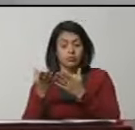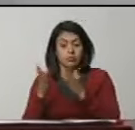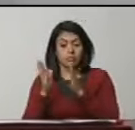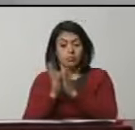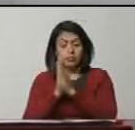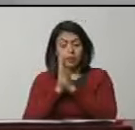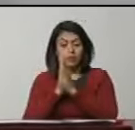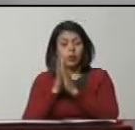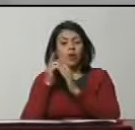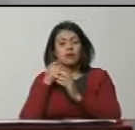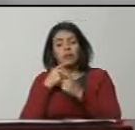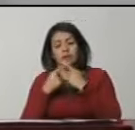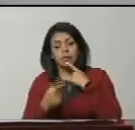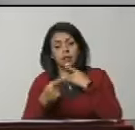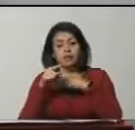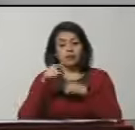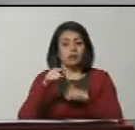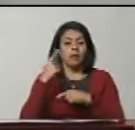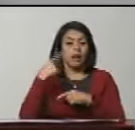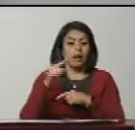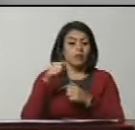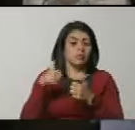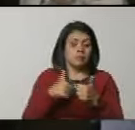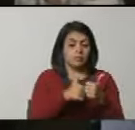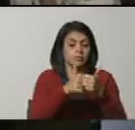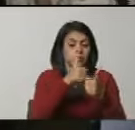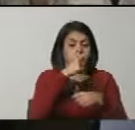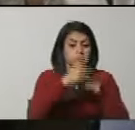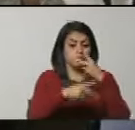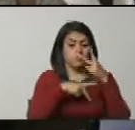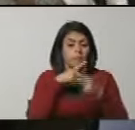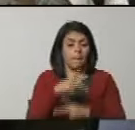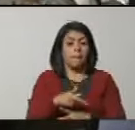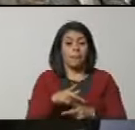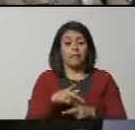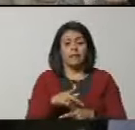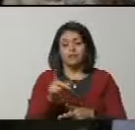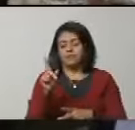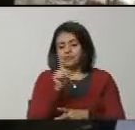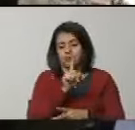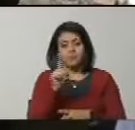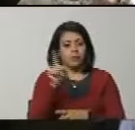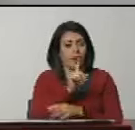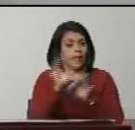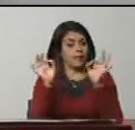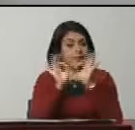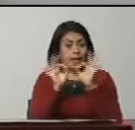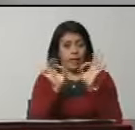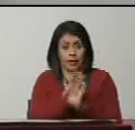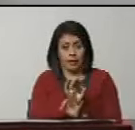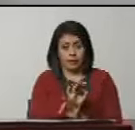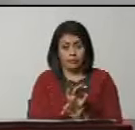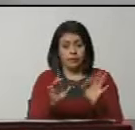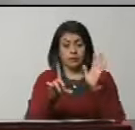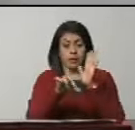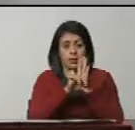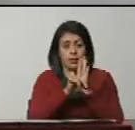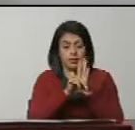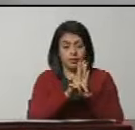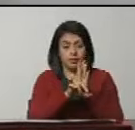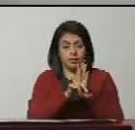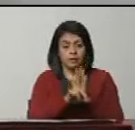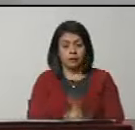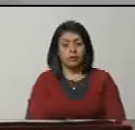Que vayan a empezar a decir que hay una persecución política, muy por el contrario. En la legislación